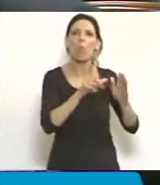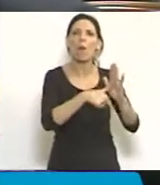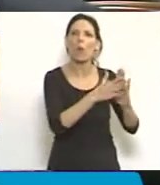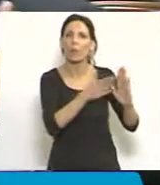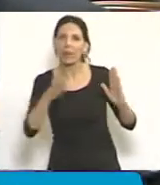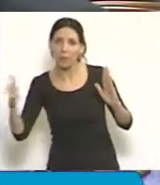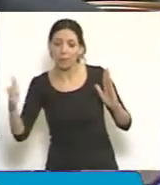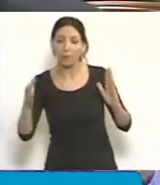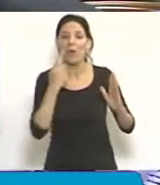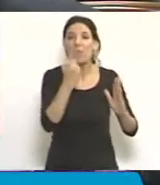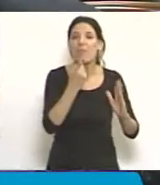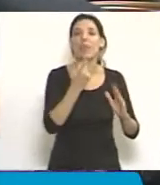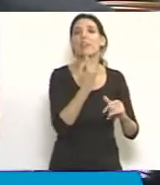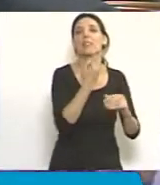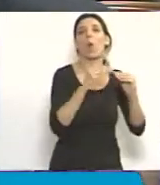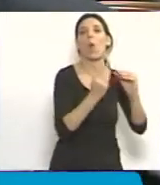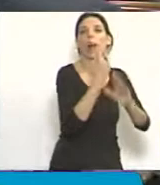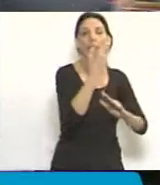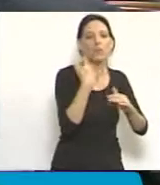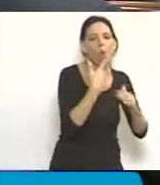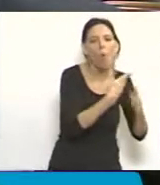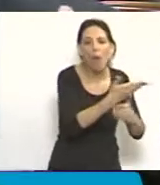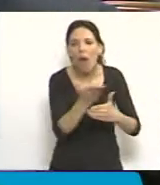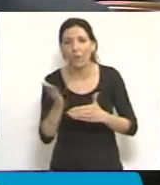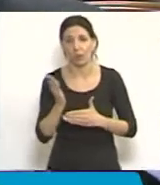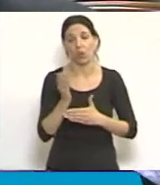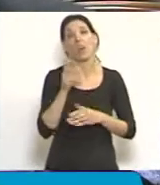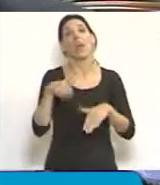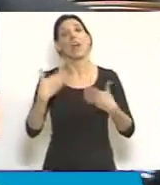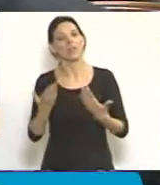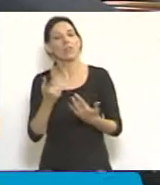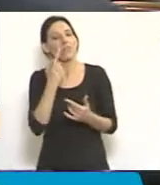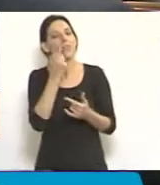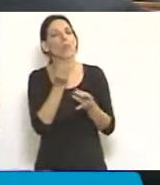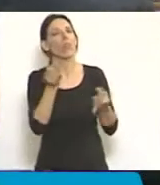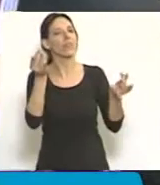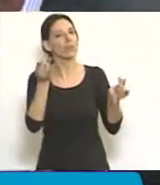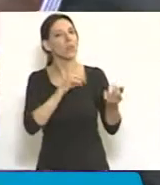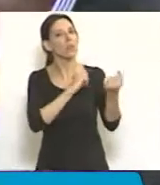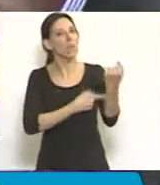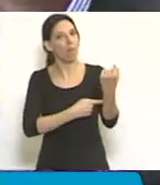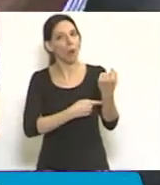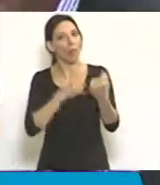retroceso de determinadas causas y usted se va a dar cuenta cuánto poder le da este detalle a un juez.